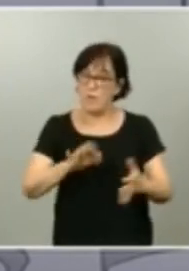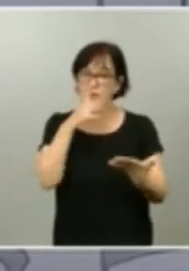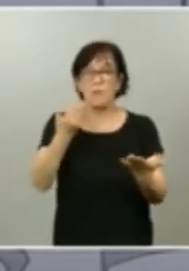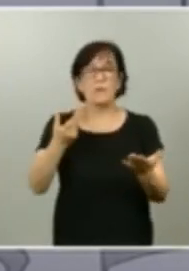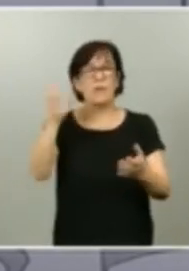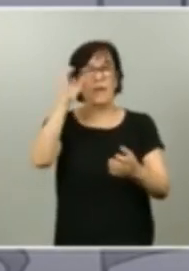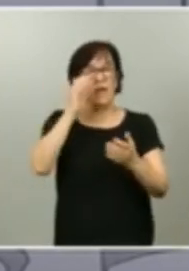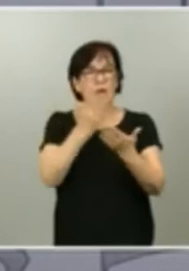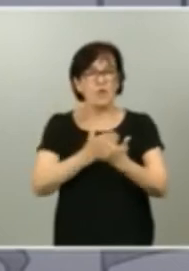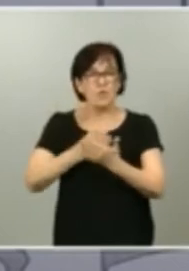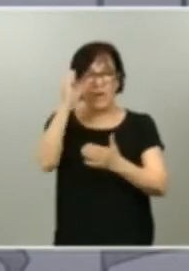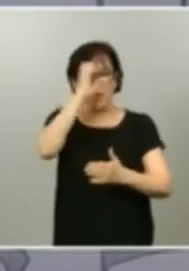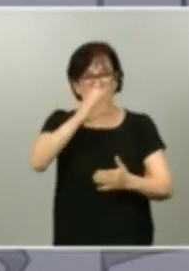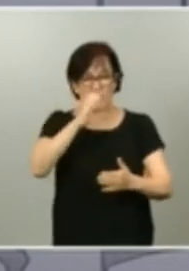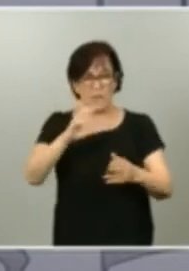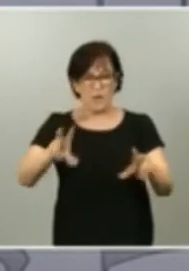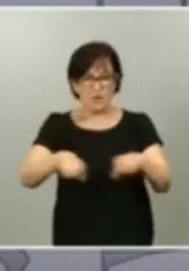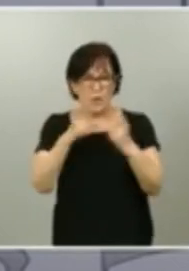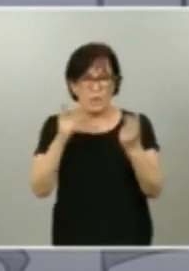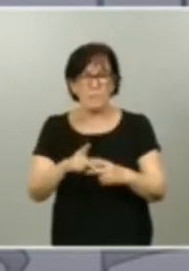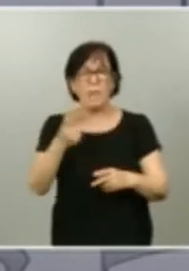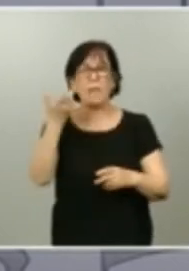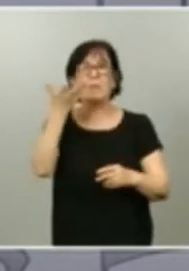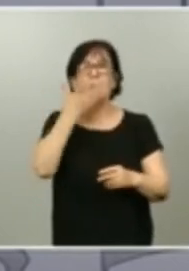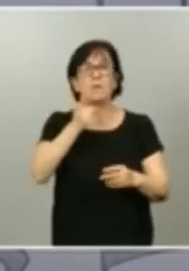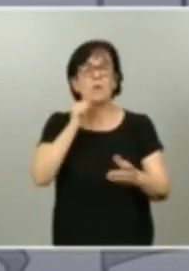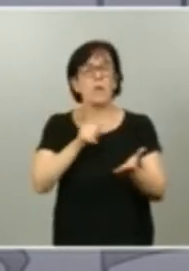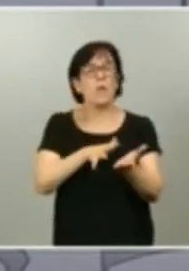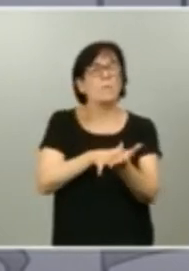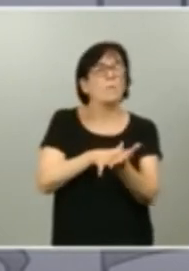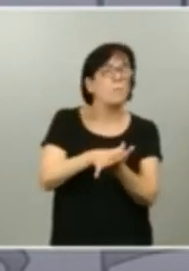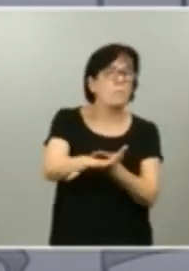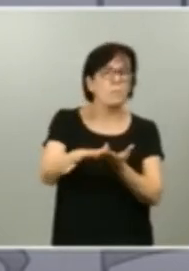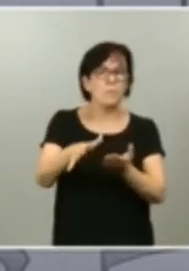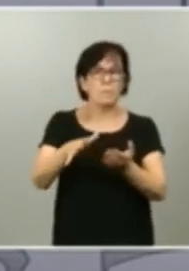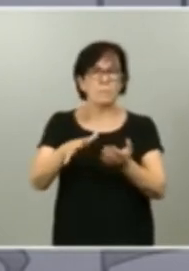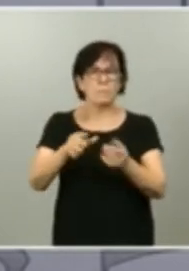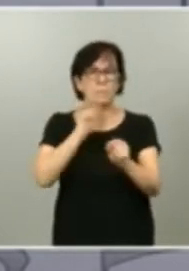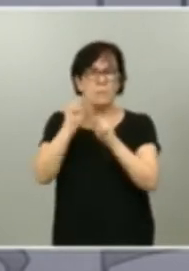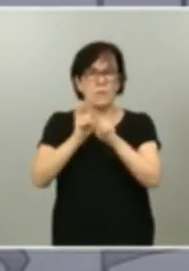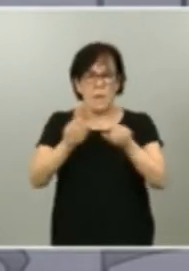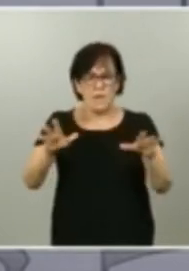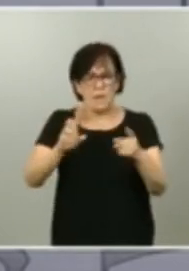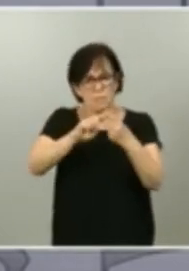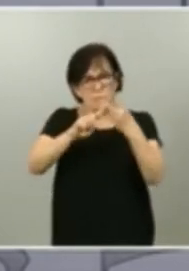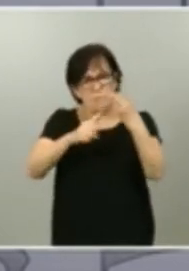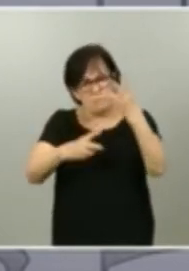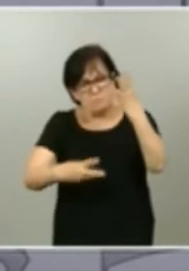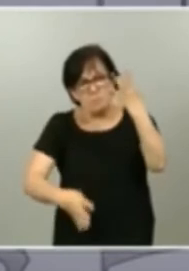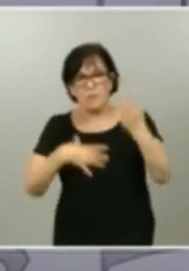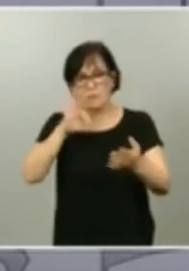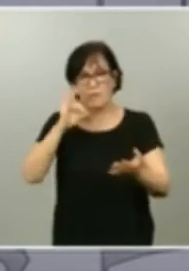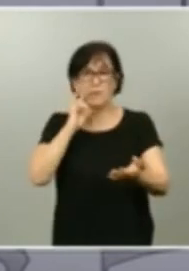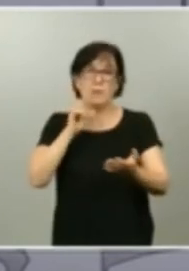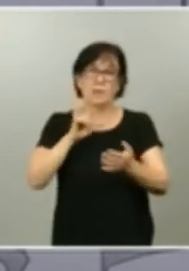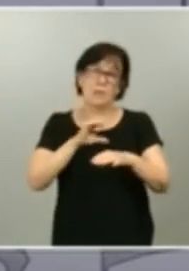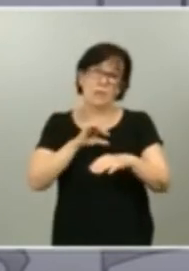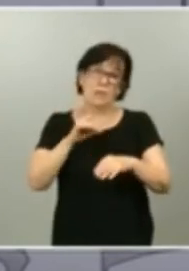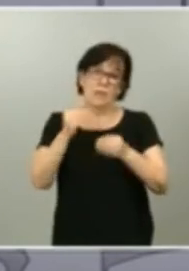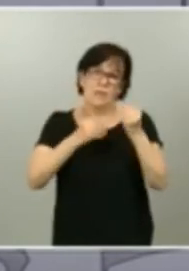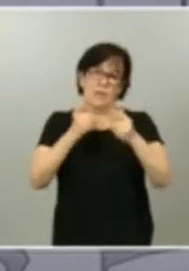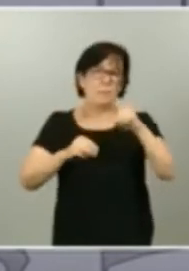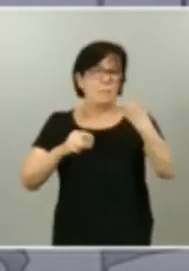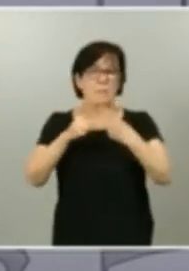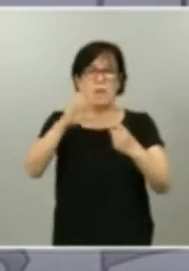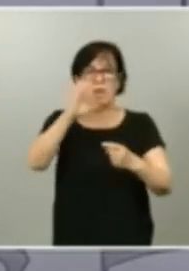conocer el impacto de la pandemia y otros muchos liderados por el instituto carlos tercero el césic así como